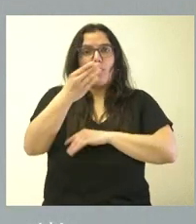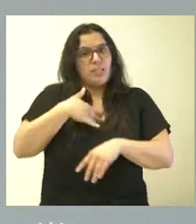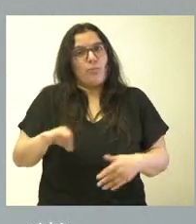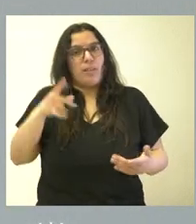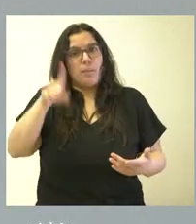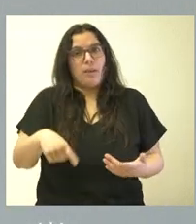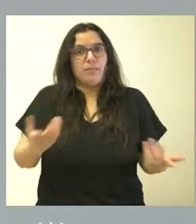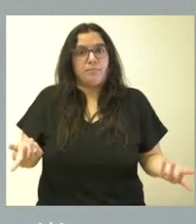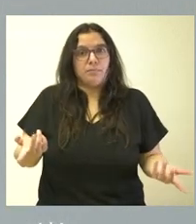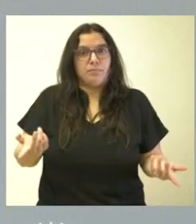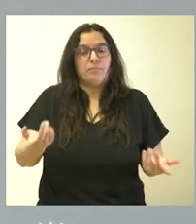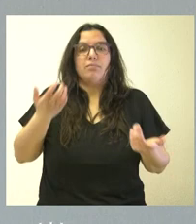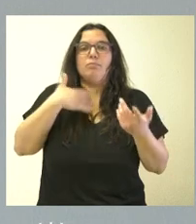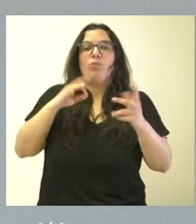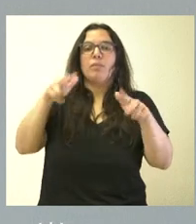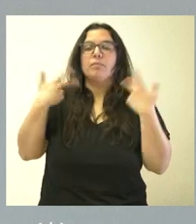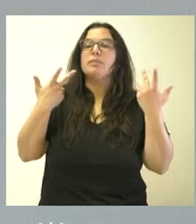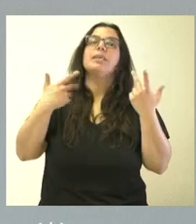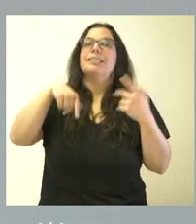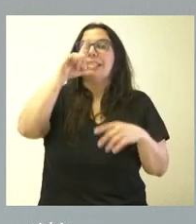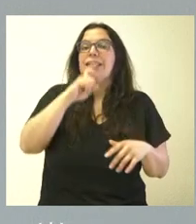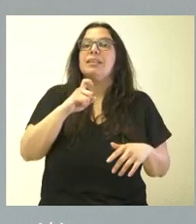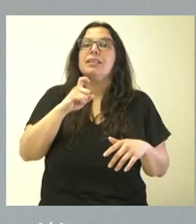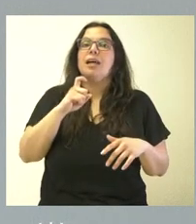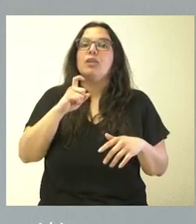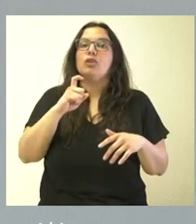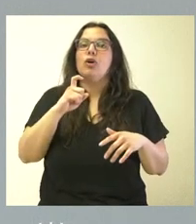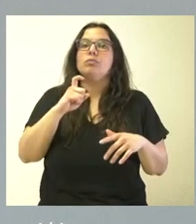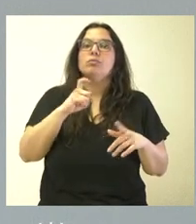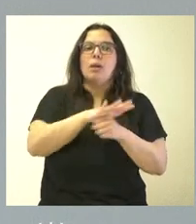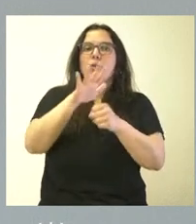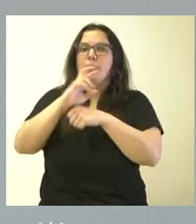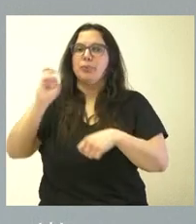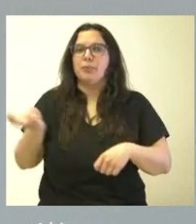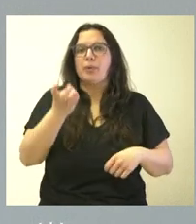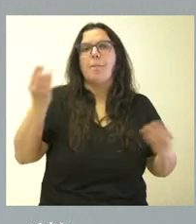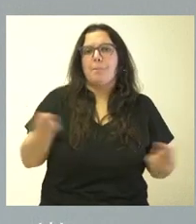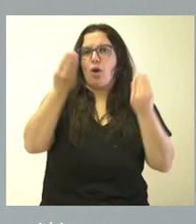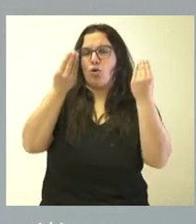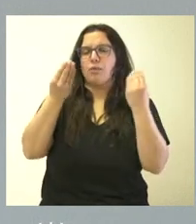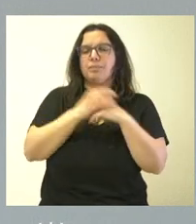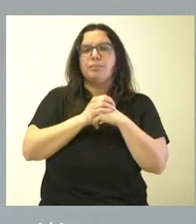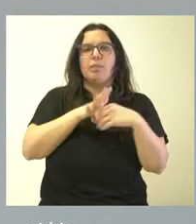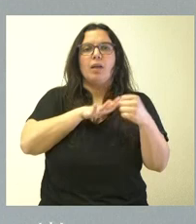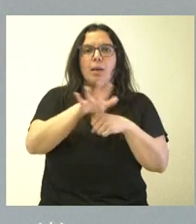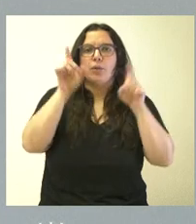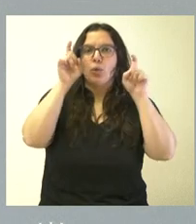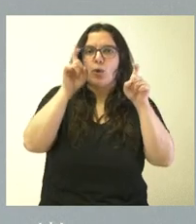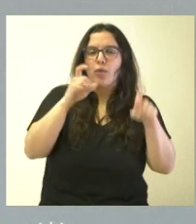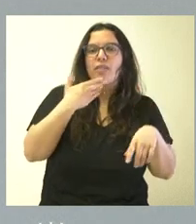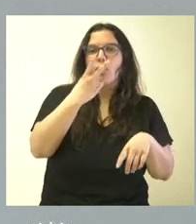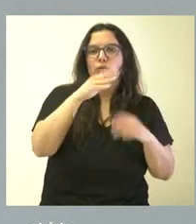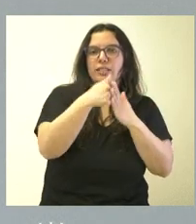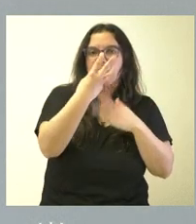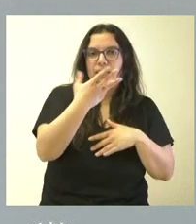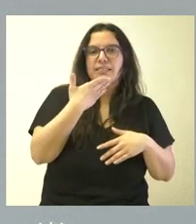tanto, sí nos permite decir que en este año he mejorado en muchos ámbitos, ¿no? En el ámbito, como les digo, de esa educación de dos o tres años,